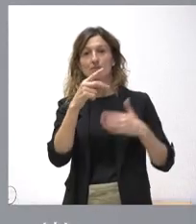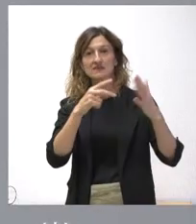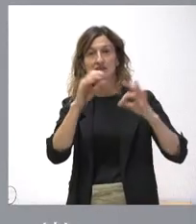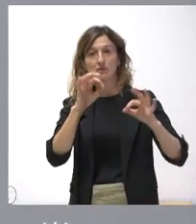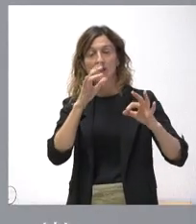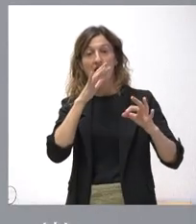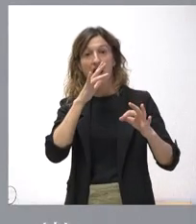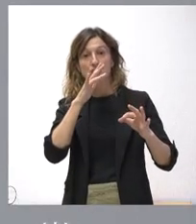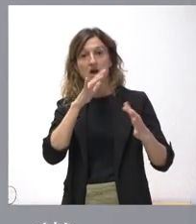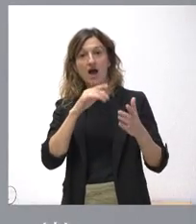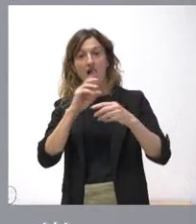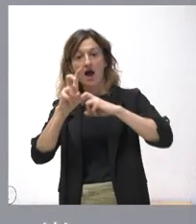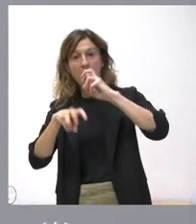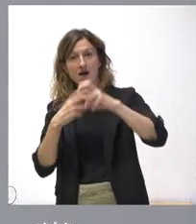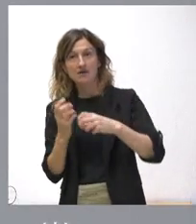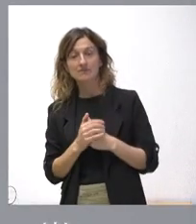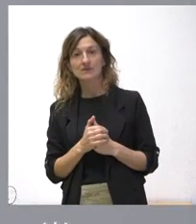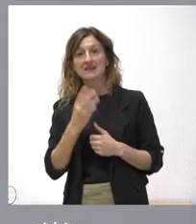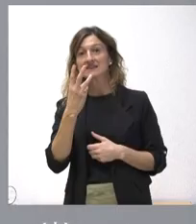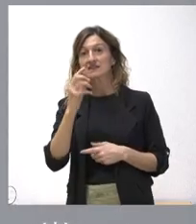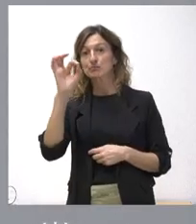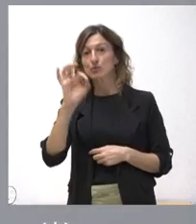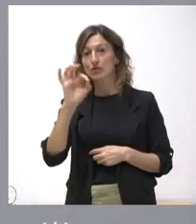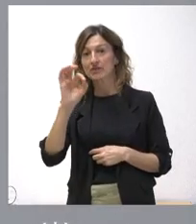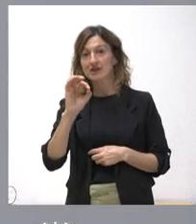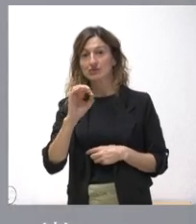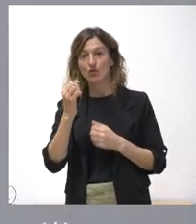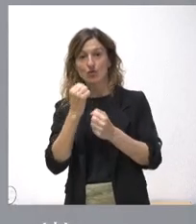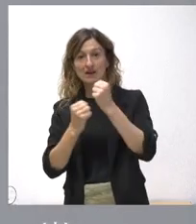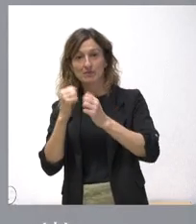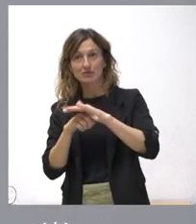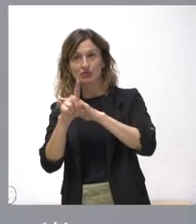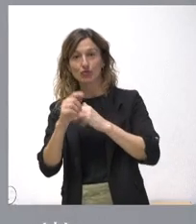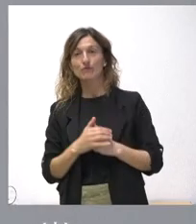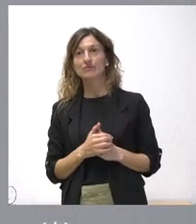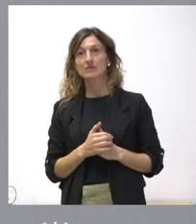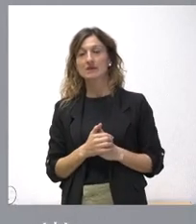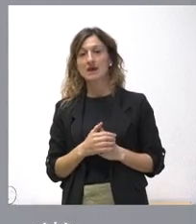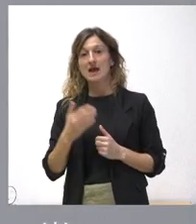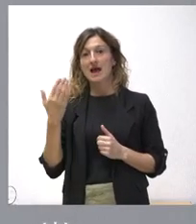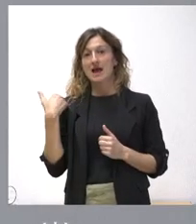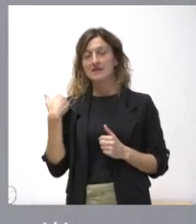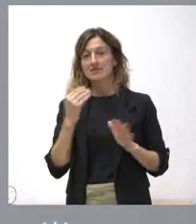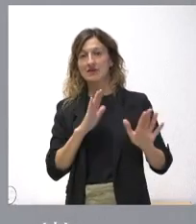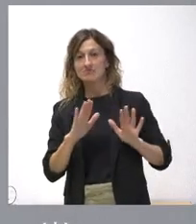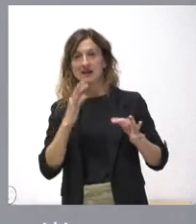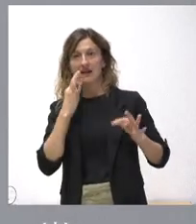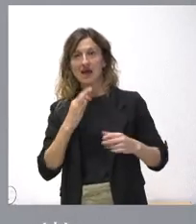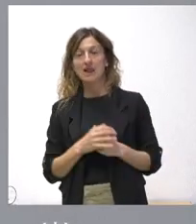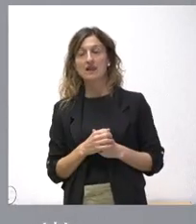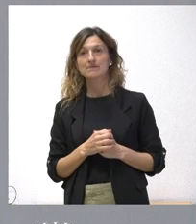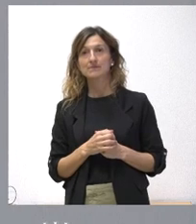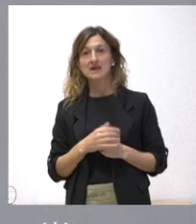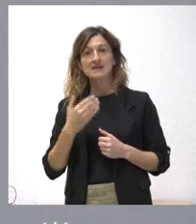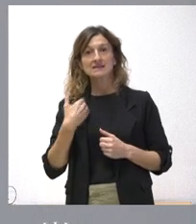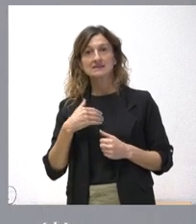Y, ahora, podemos actualizar este escenario al 3 por ciento de crecimiento económico, a pesar de que aquel fue prudente y realista. Nosotros este escenario lo hemos enviado